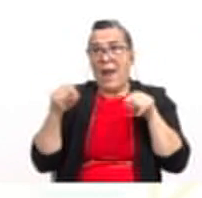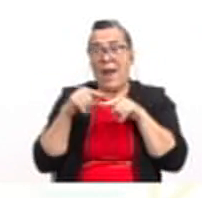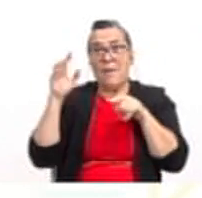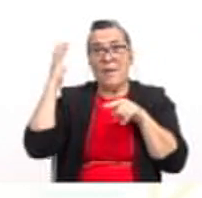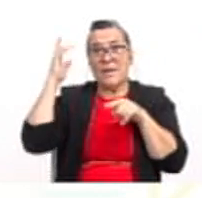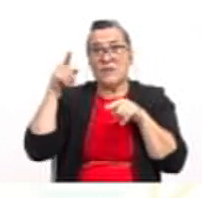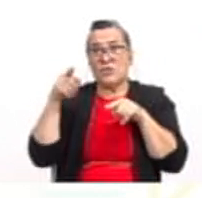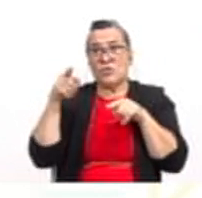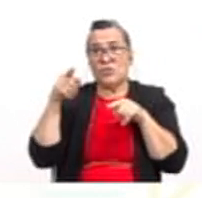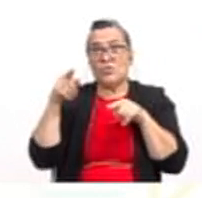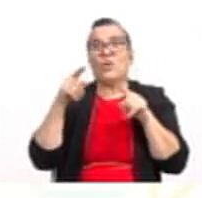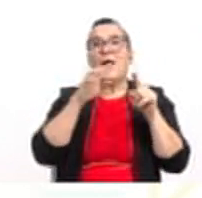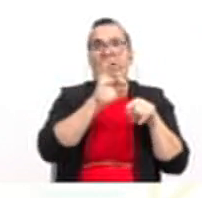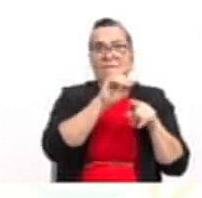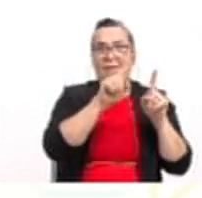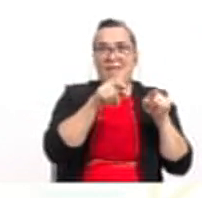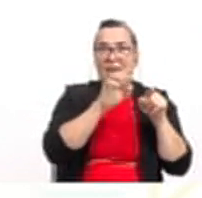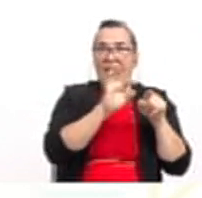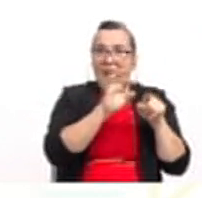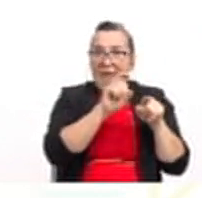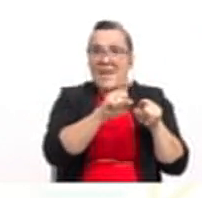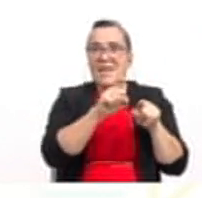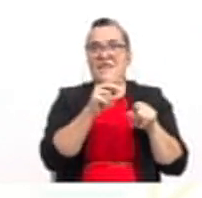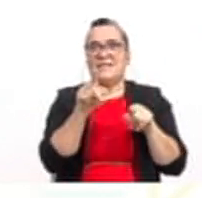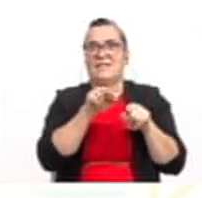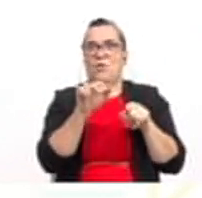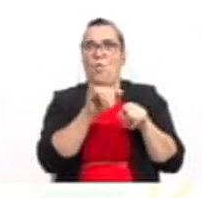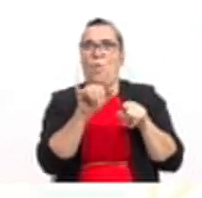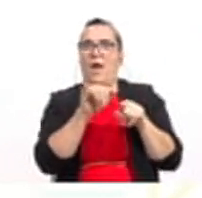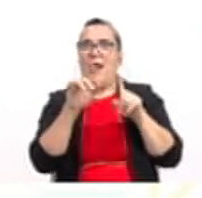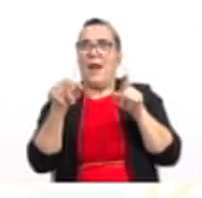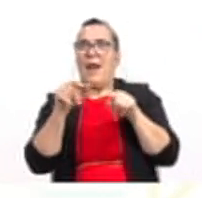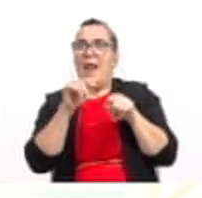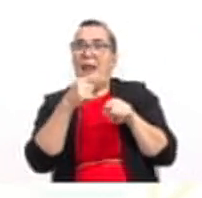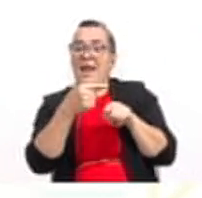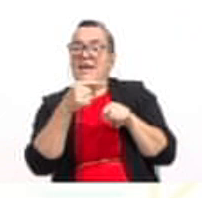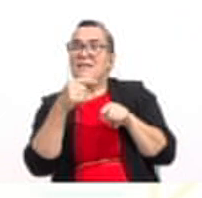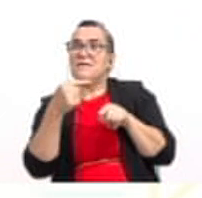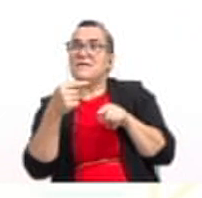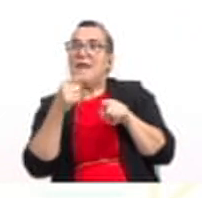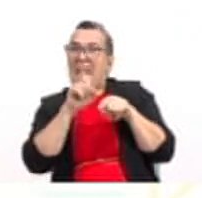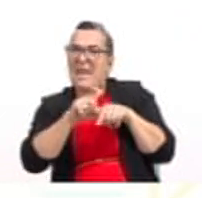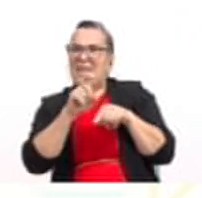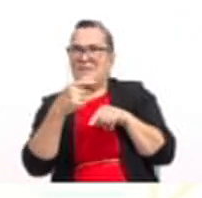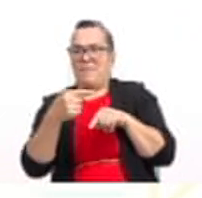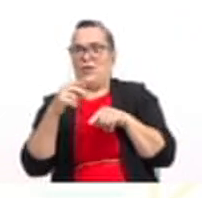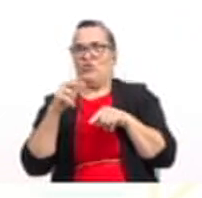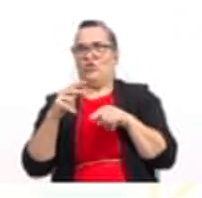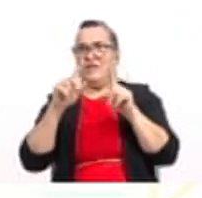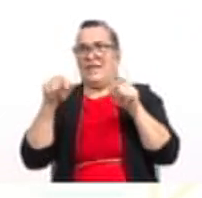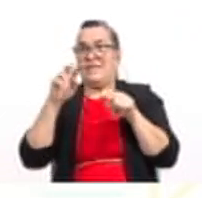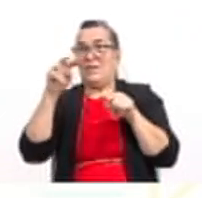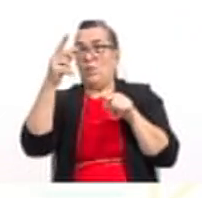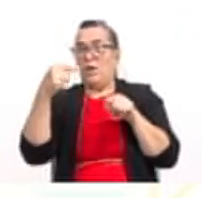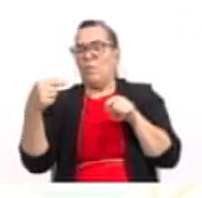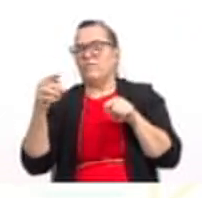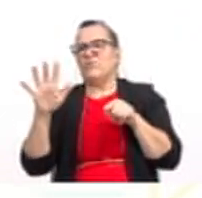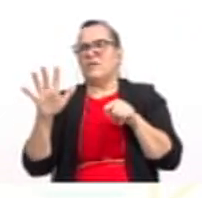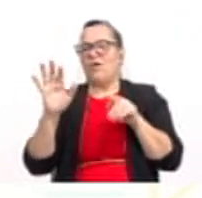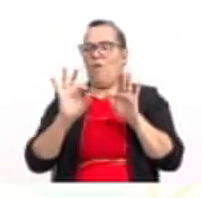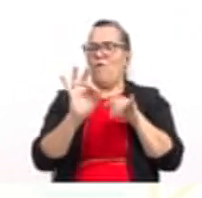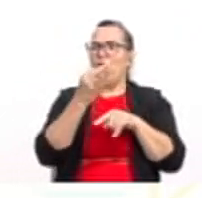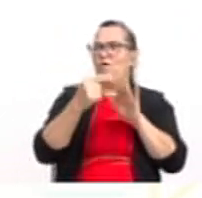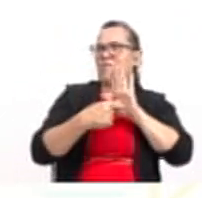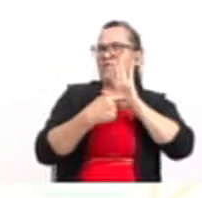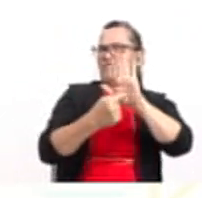cuadrado de x menos 3 menos 5. Son expresiones o formas de representar